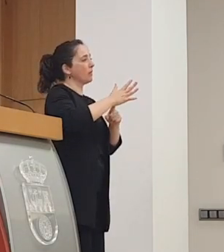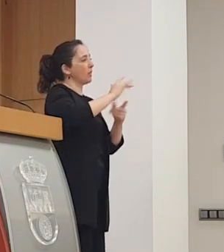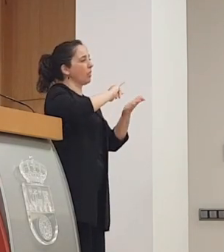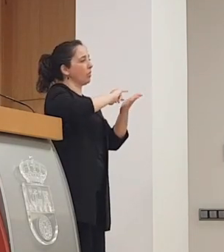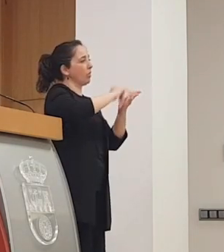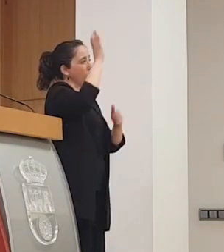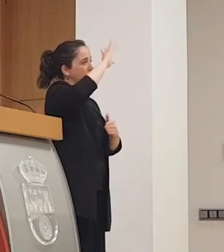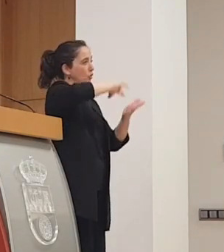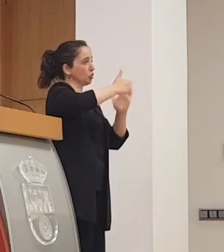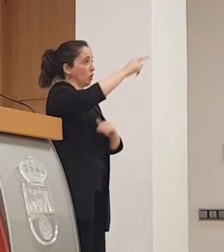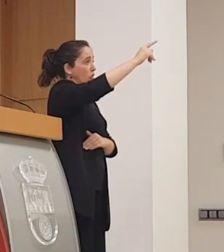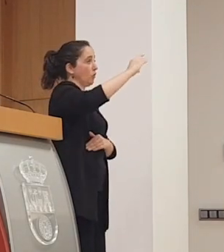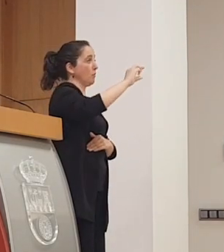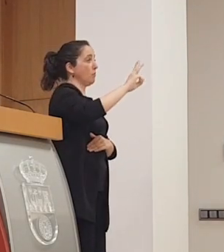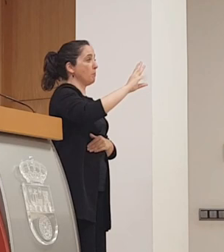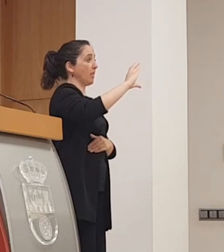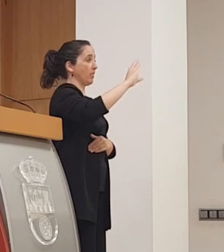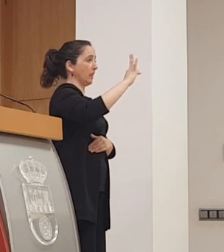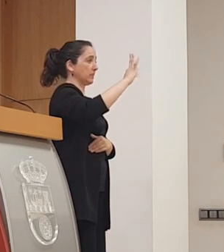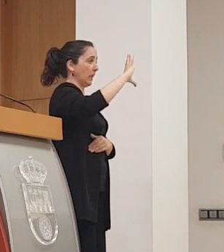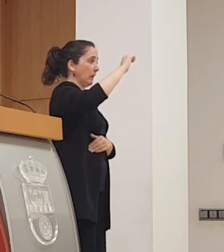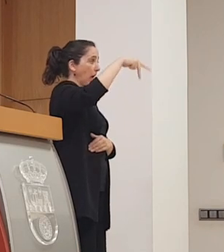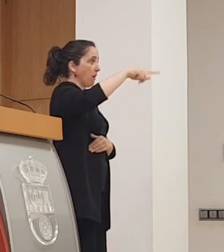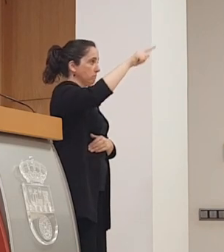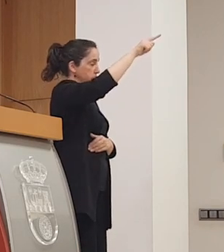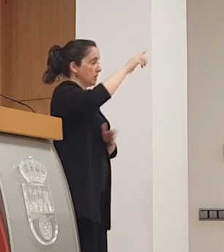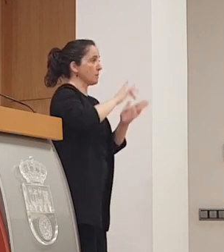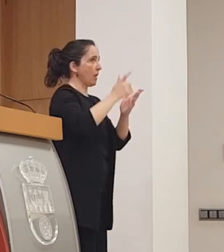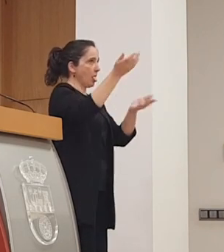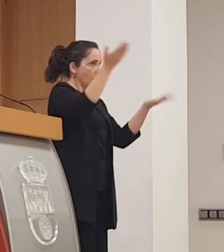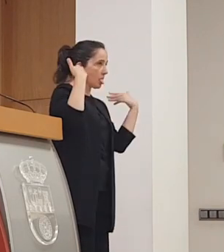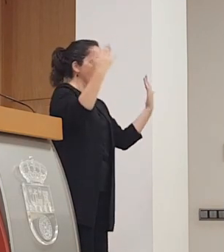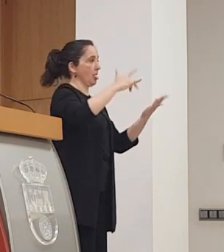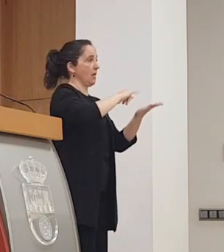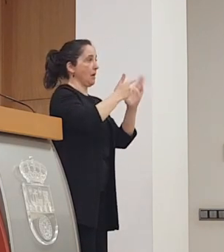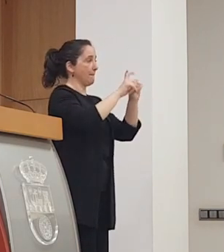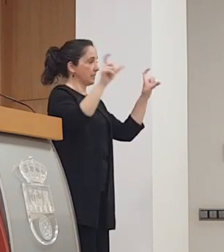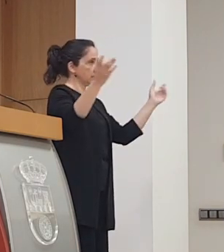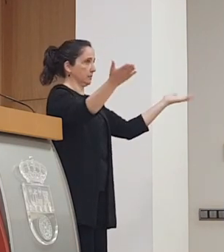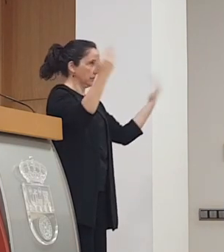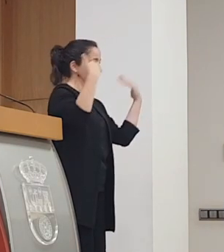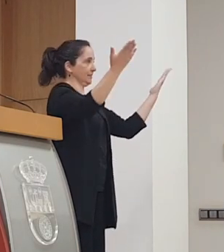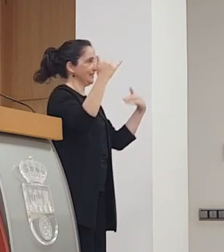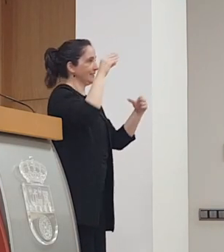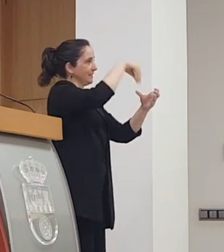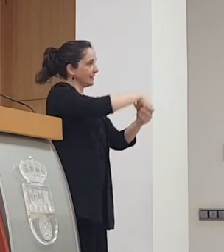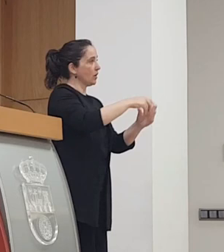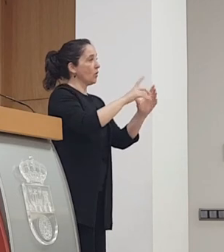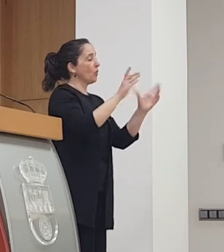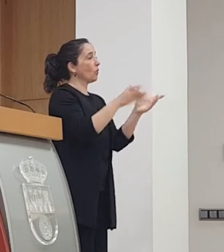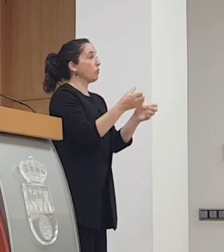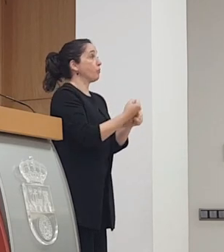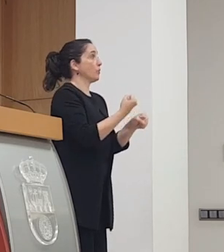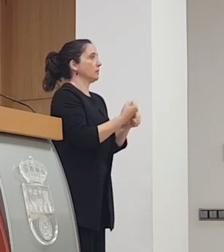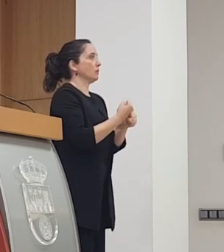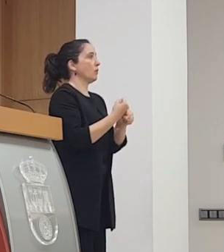y tecnológico para que podamos tener suelo productivo para atraer a empresas tecnológicas ahí formalizaremos un grupo de trabajo